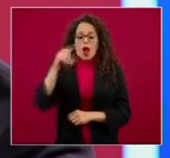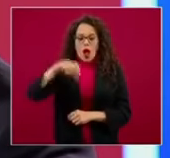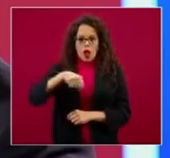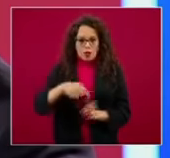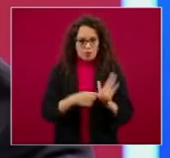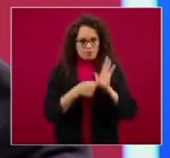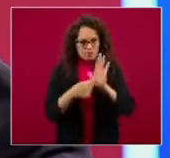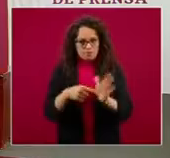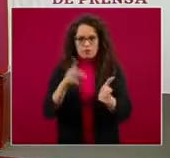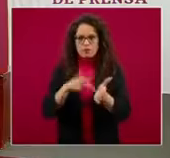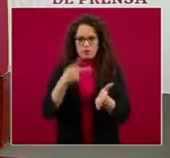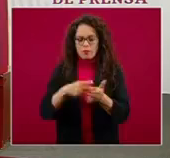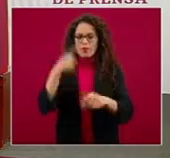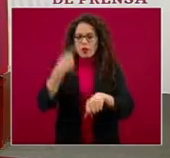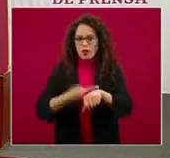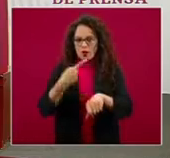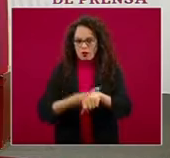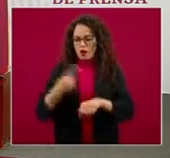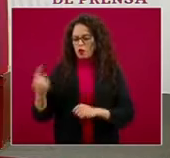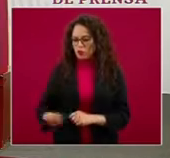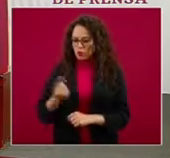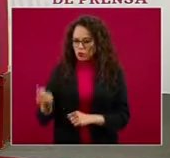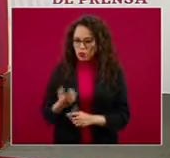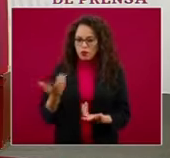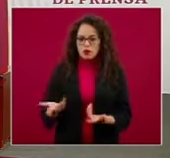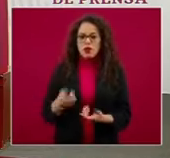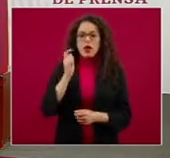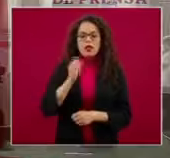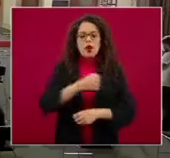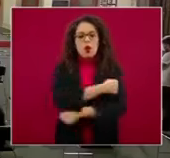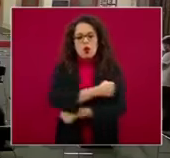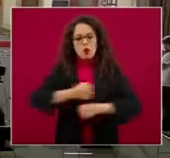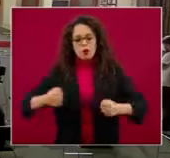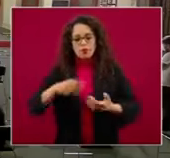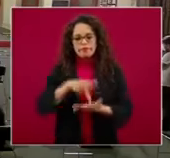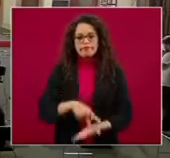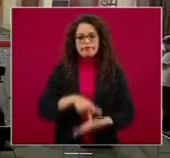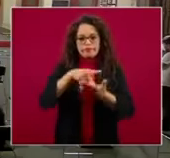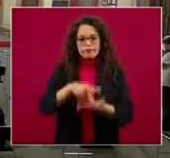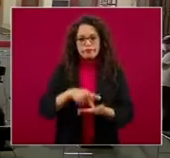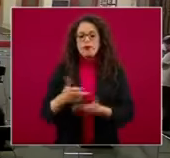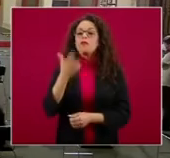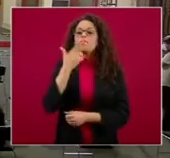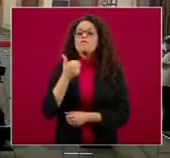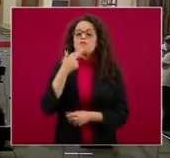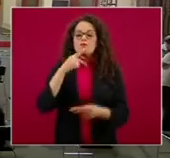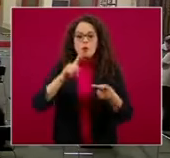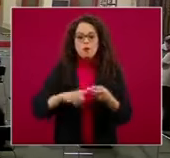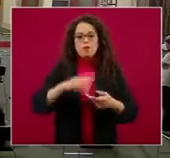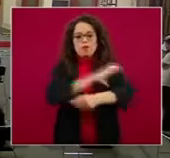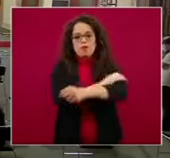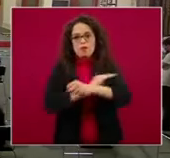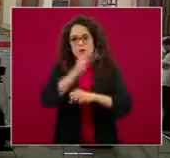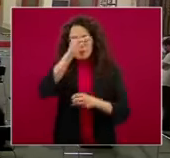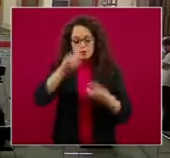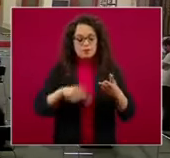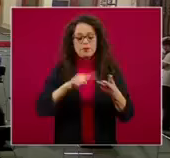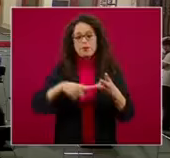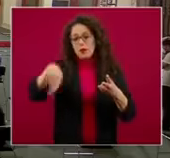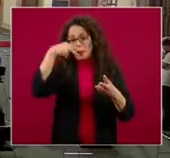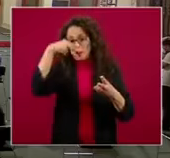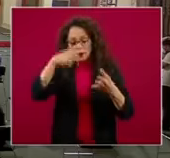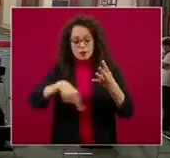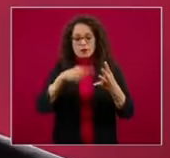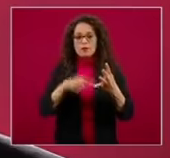crónicas no transmisibles, la obesidad, el sobrepeso, la diabetes, hipertensión, entre muchas otras, el tabaquismo,